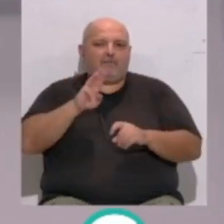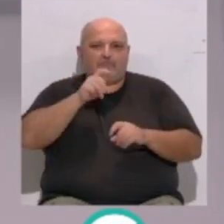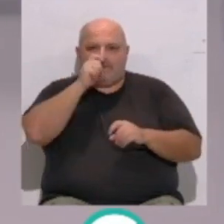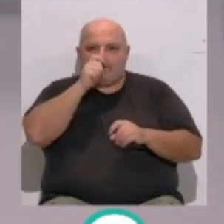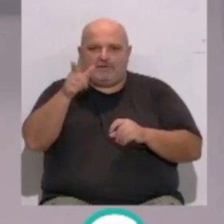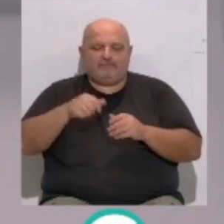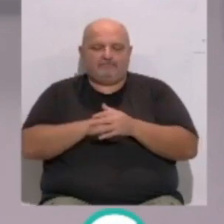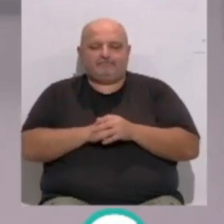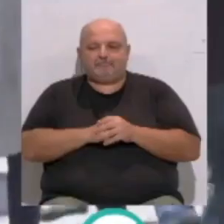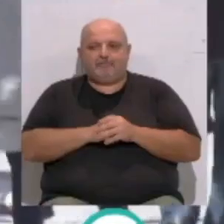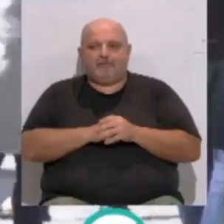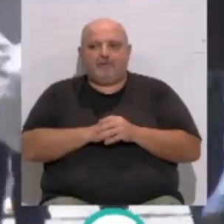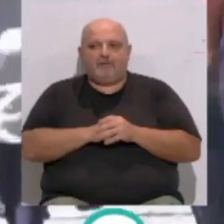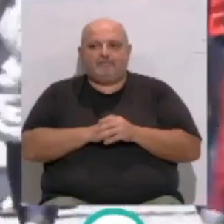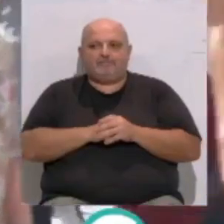Socialista.